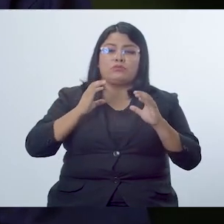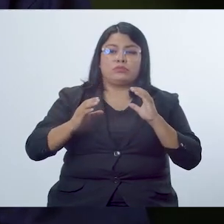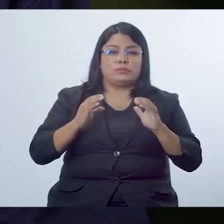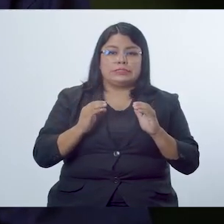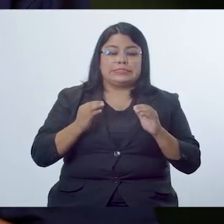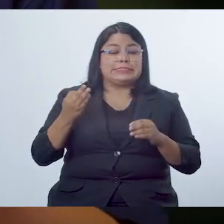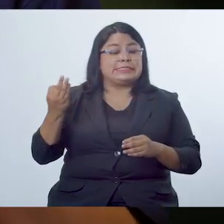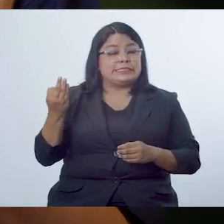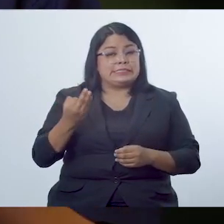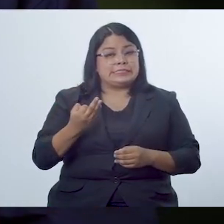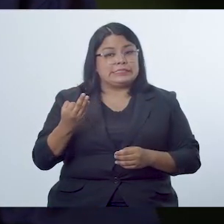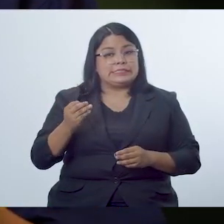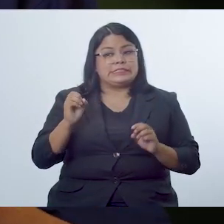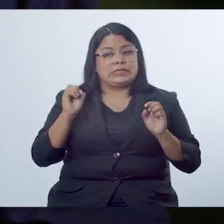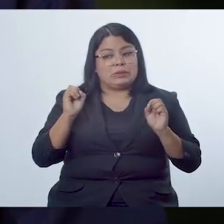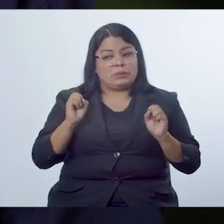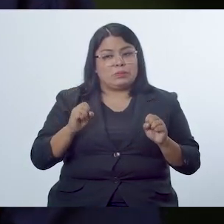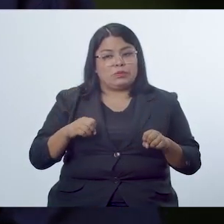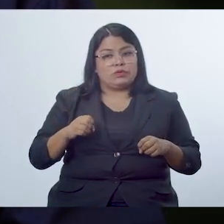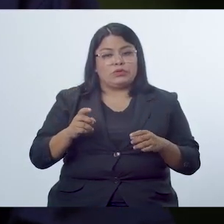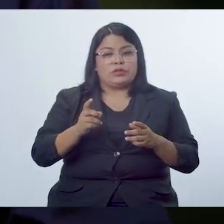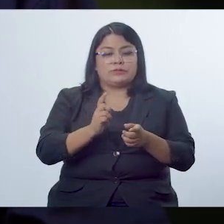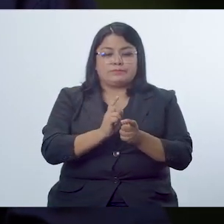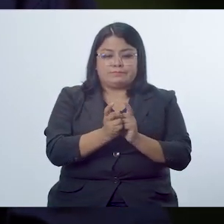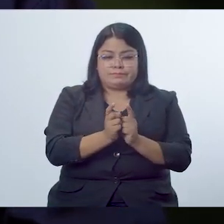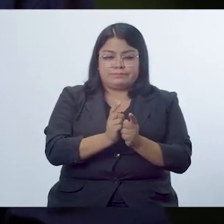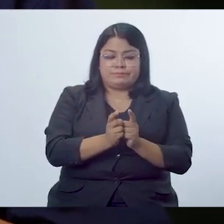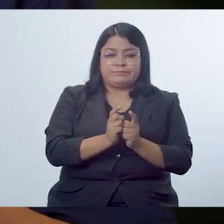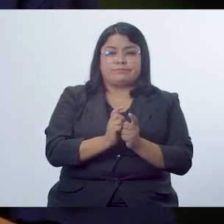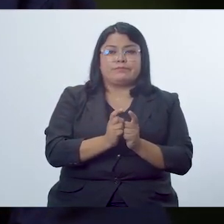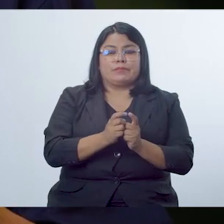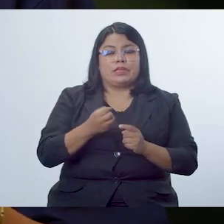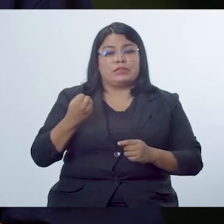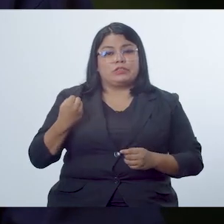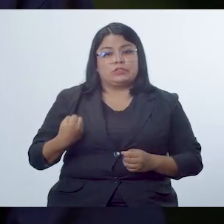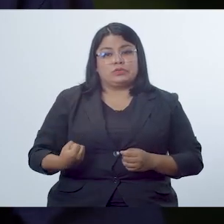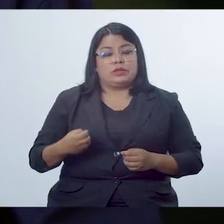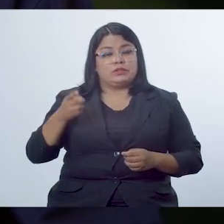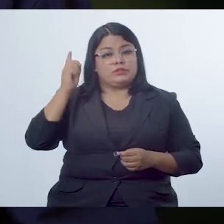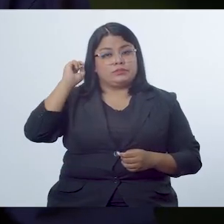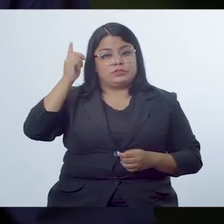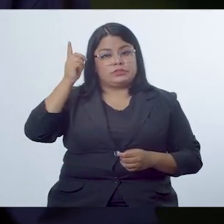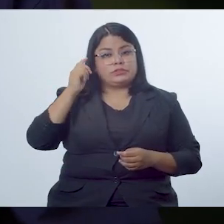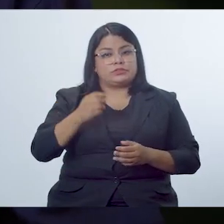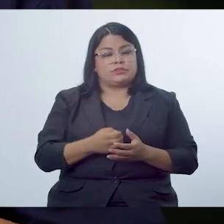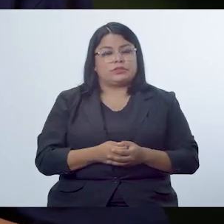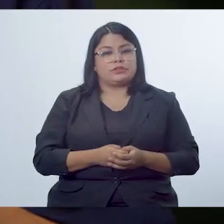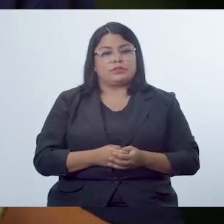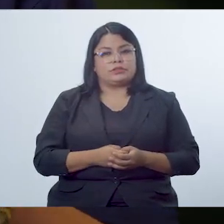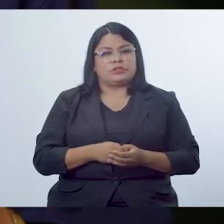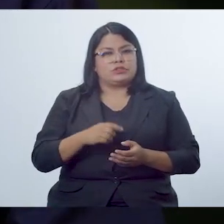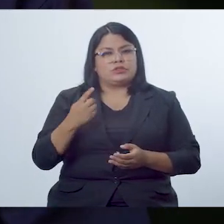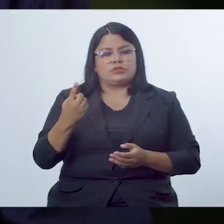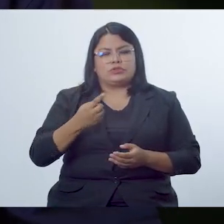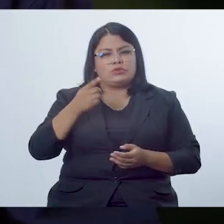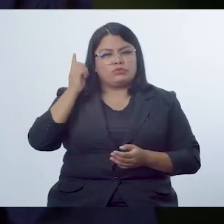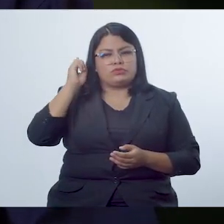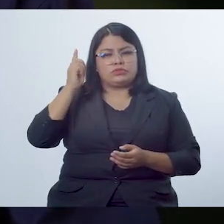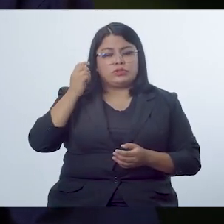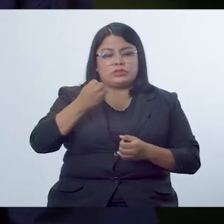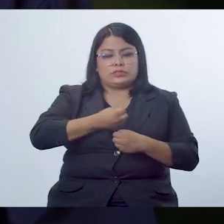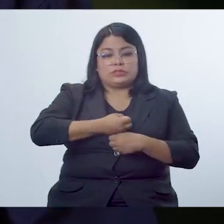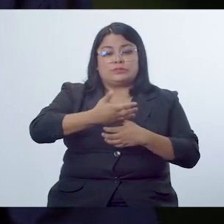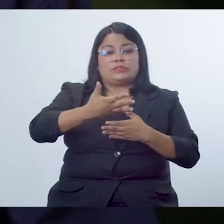comunicativo que debería permitir la interacción activa entre estudiantes y maestros y no solo el maestro